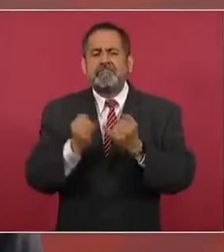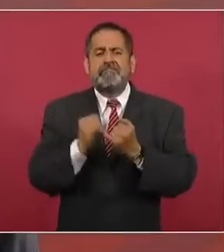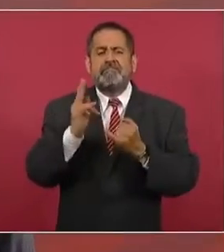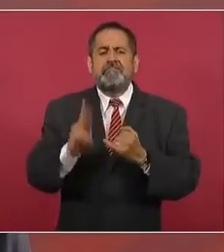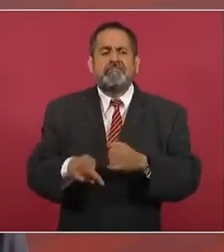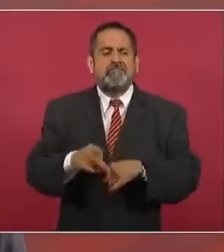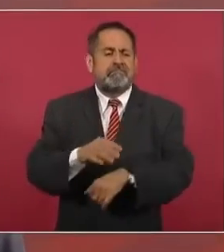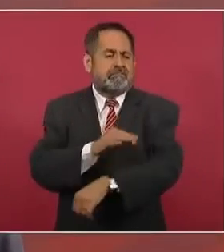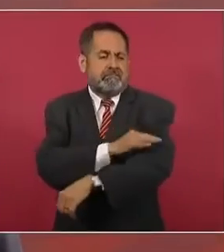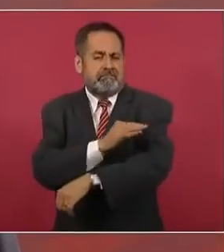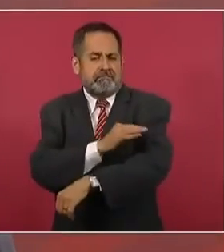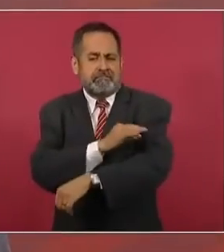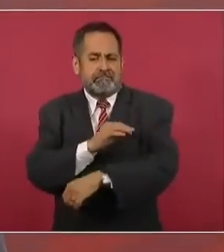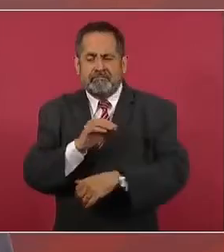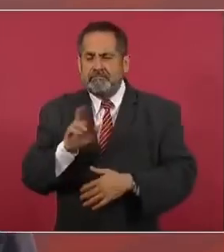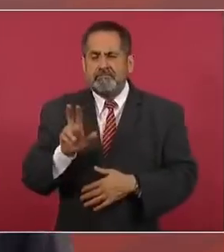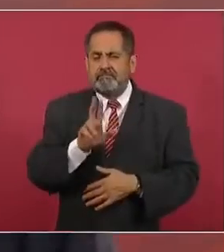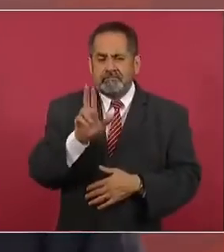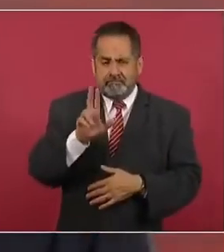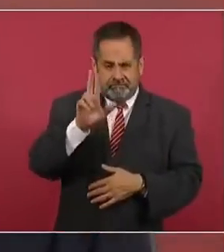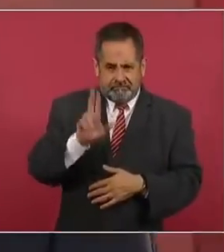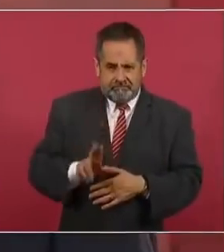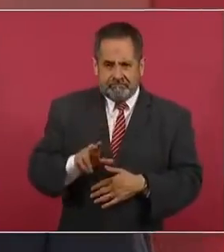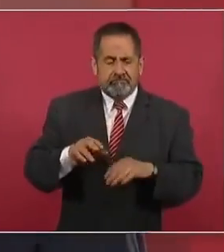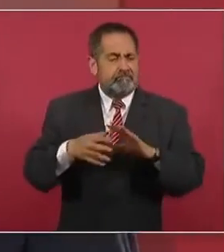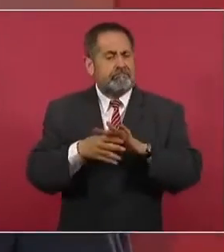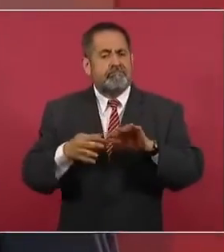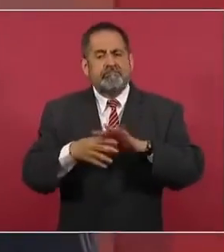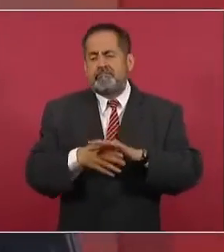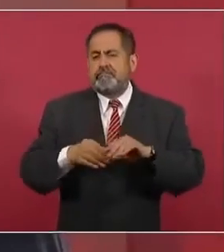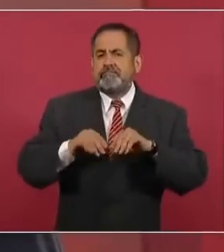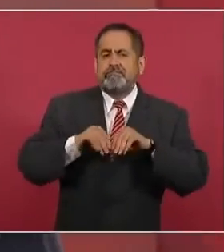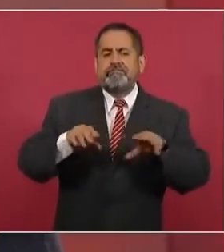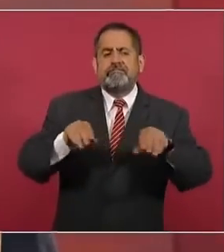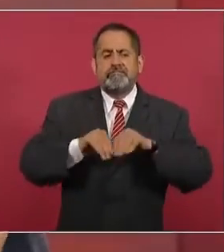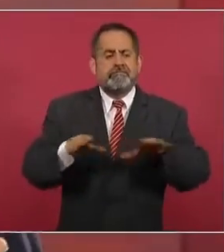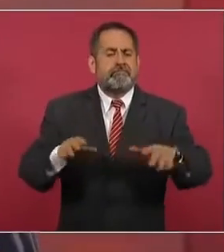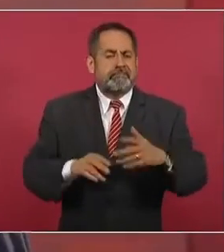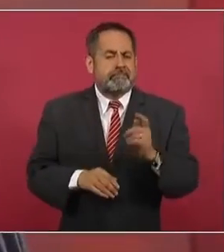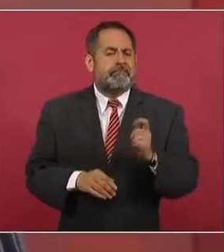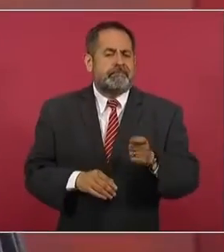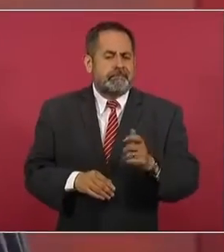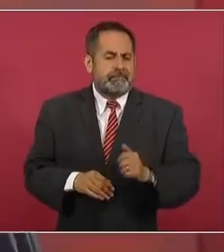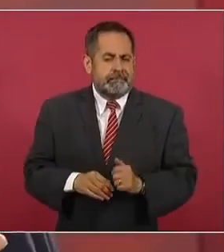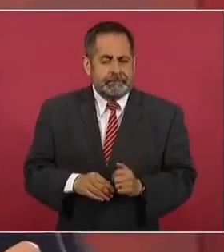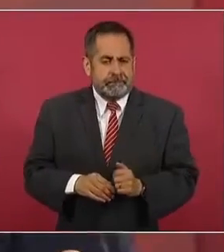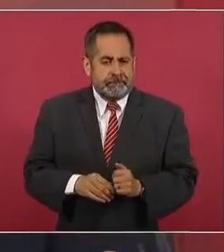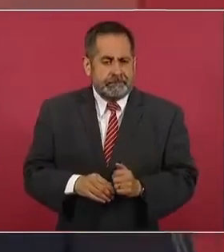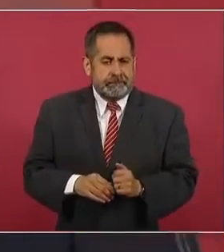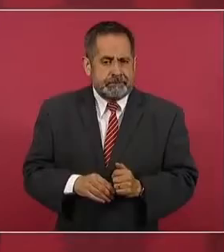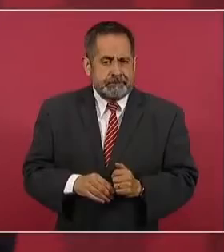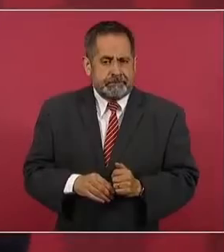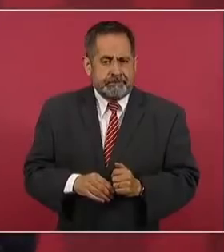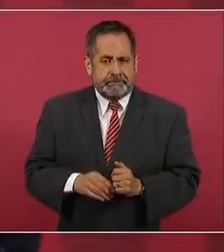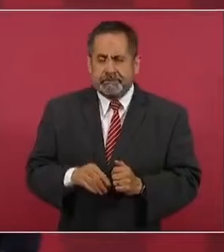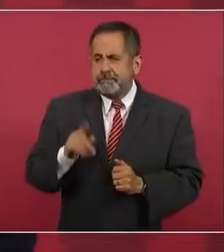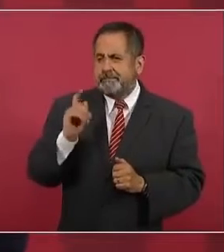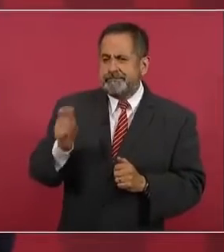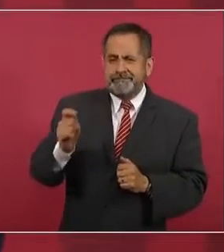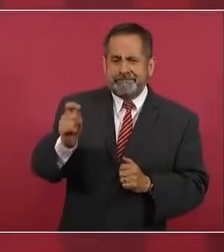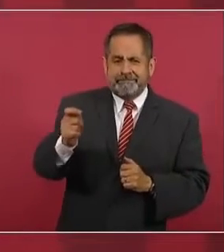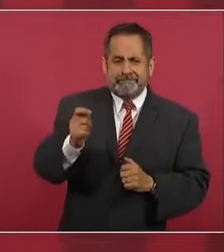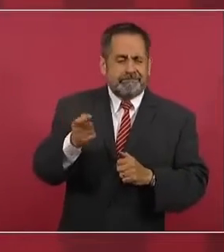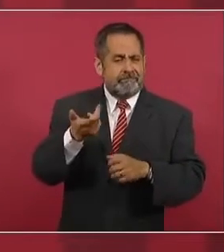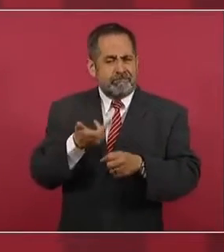la vacunación, sobre cómo se está fortaleciendo el sistema de salud